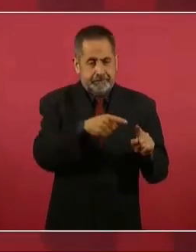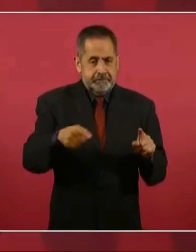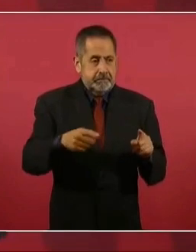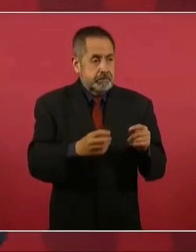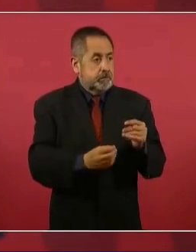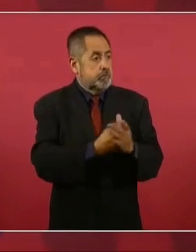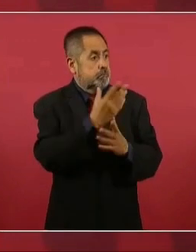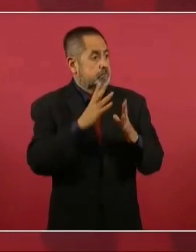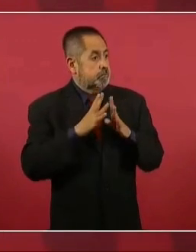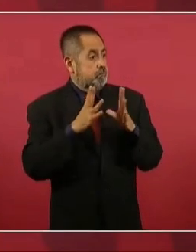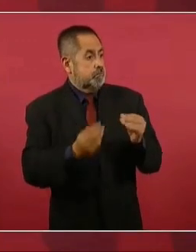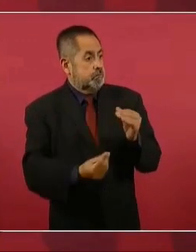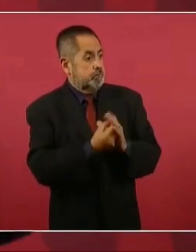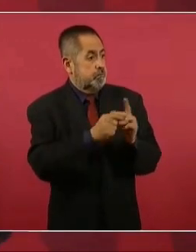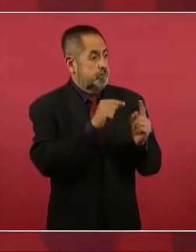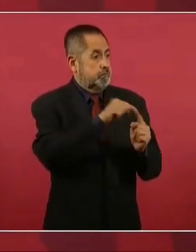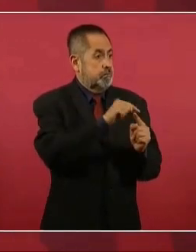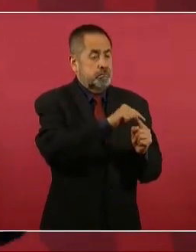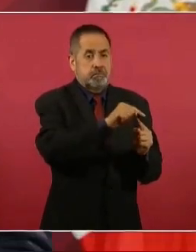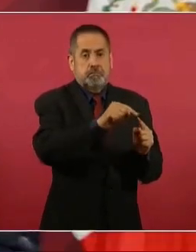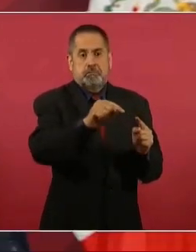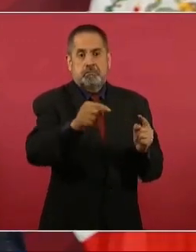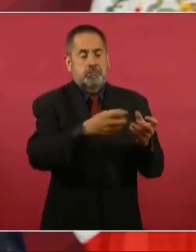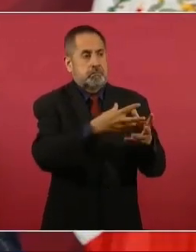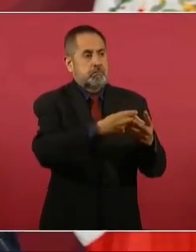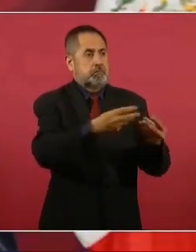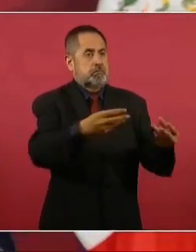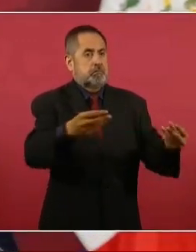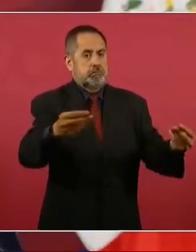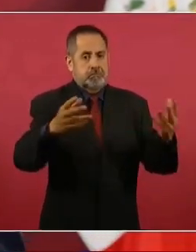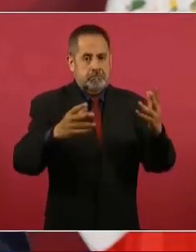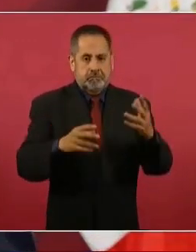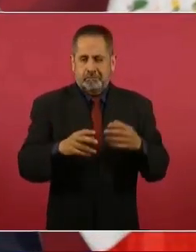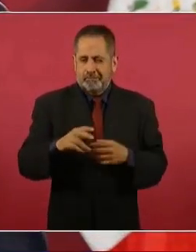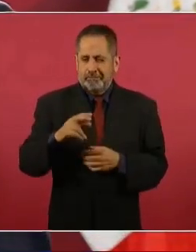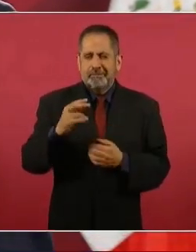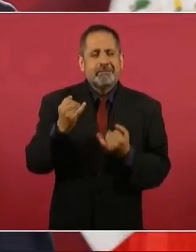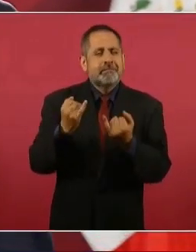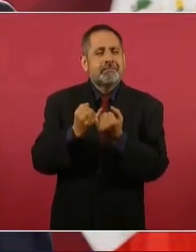hongos después de la lluvia,